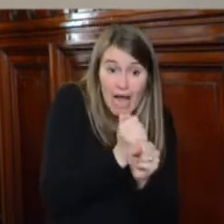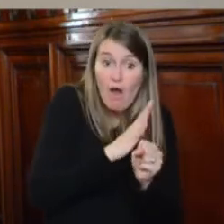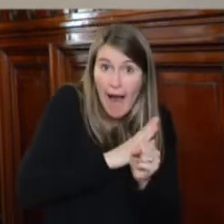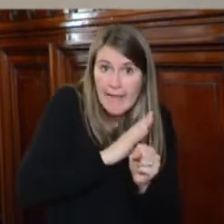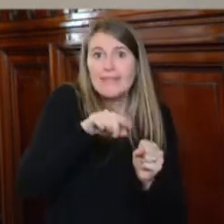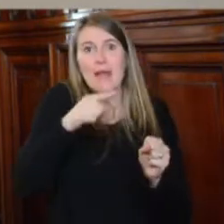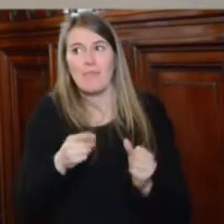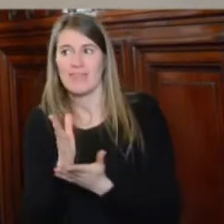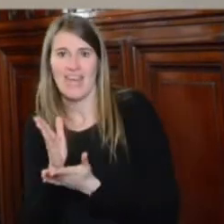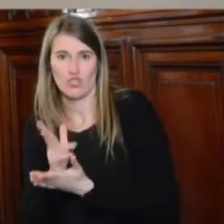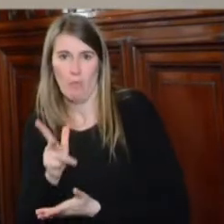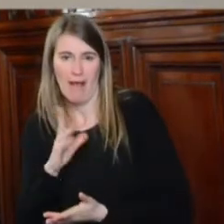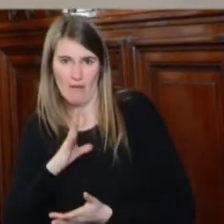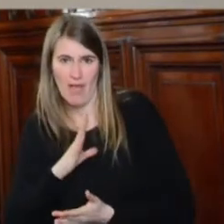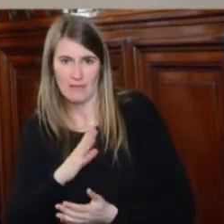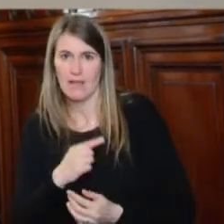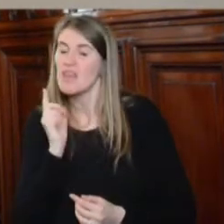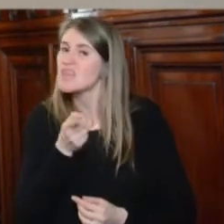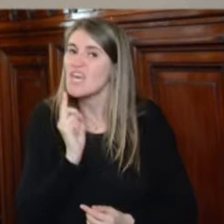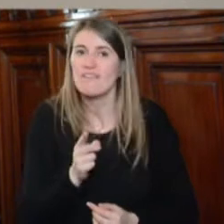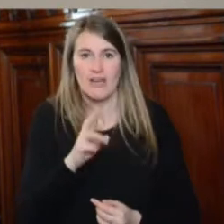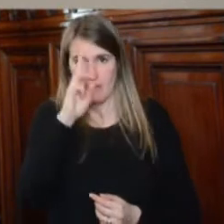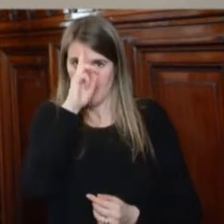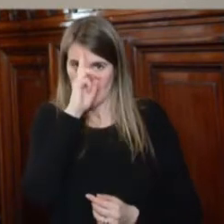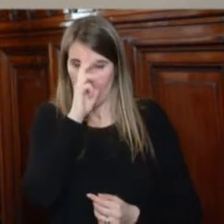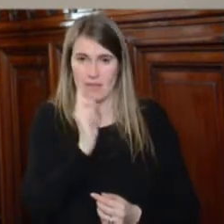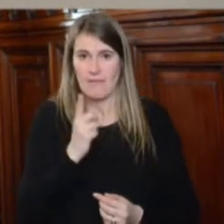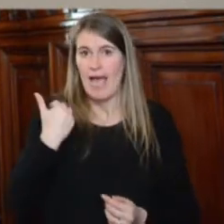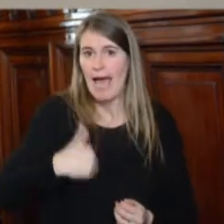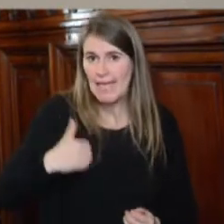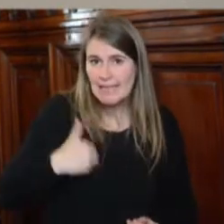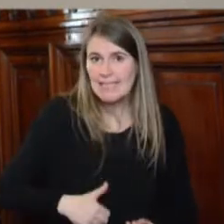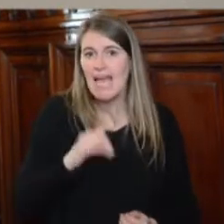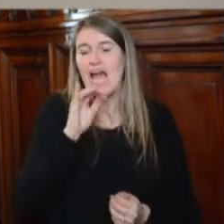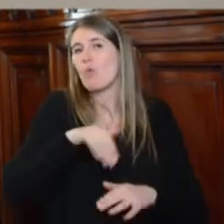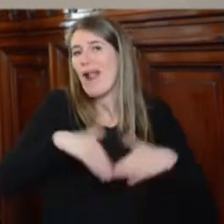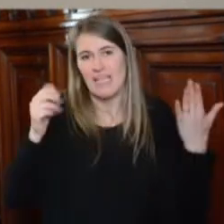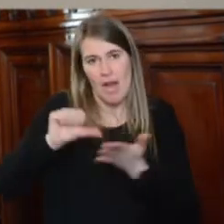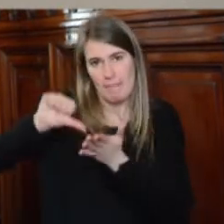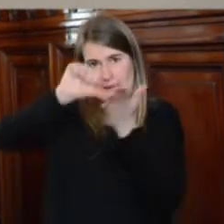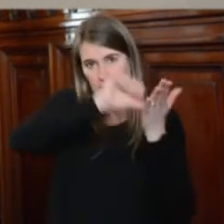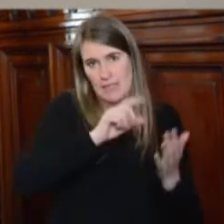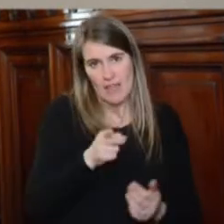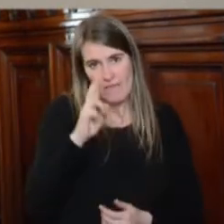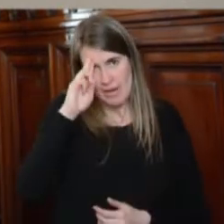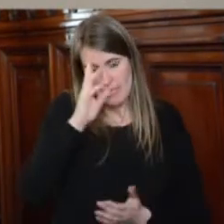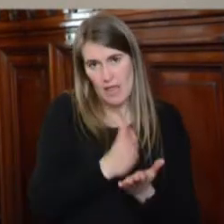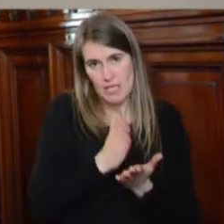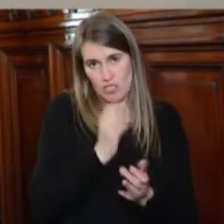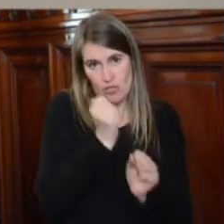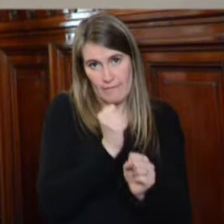vigente y se desarrolle progresivamente en Argentina como en el resto de la región. En ese sentido mi pregunta sería general